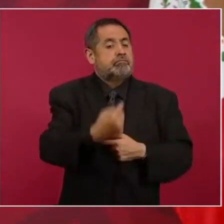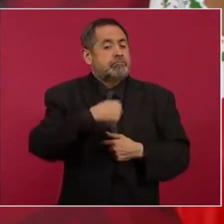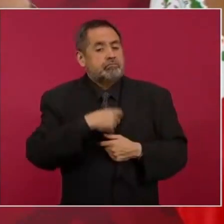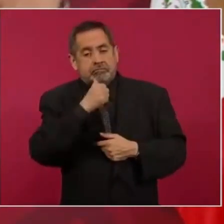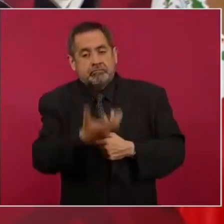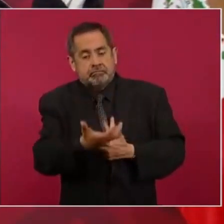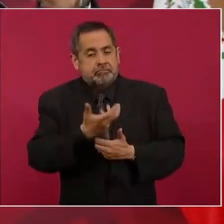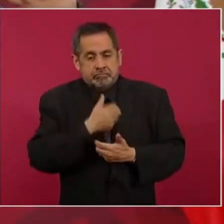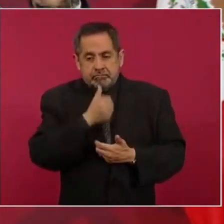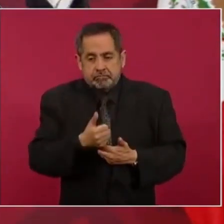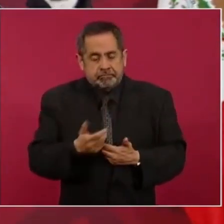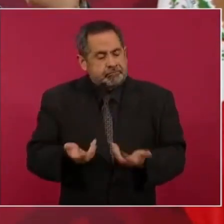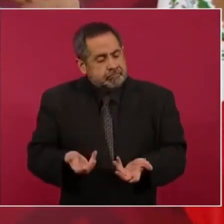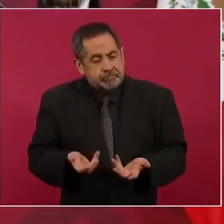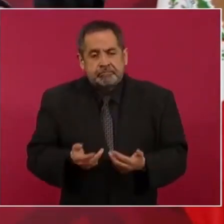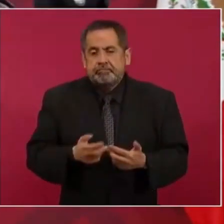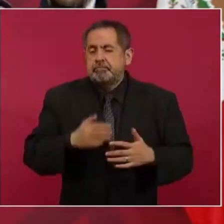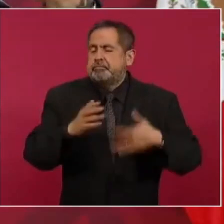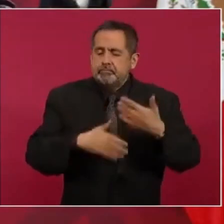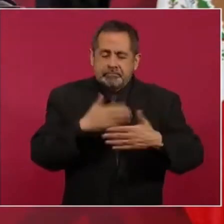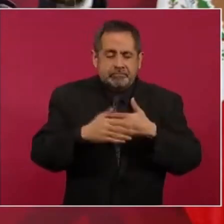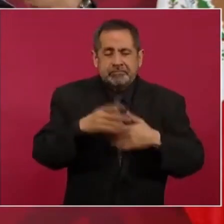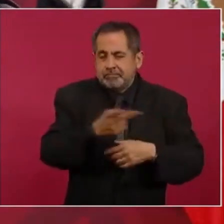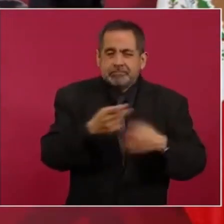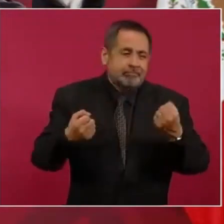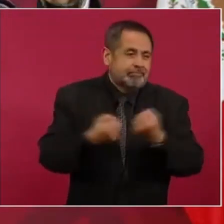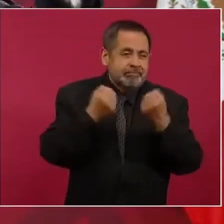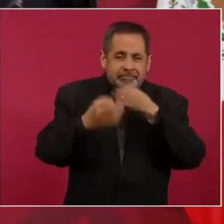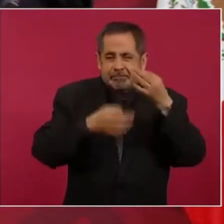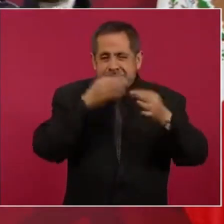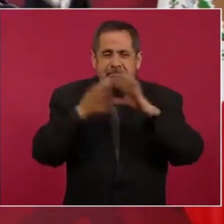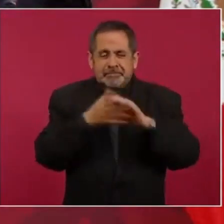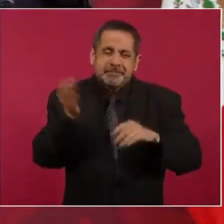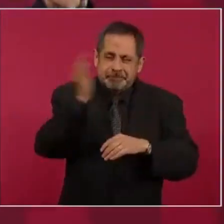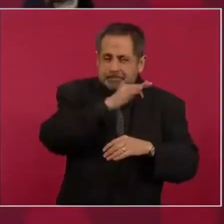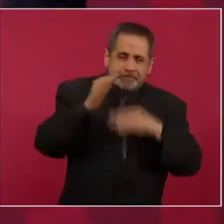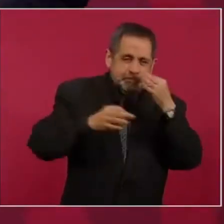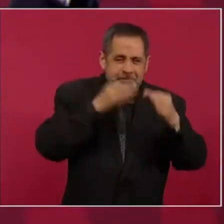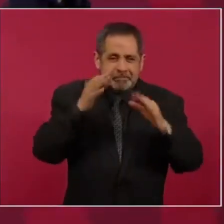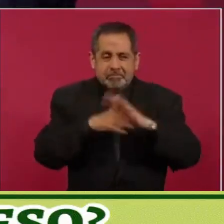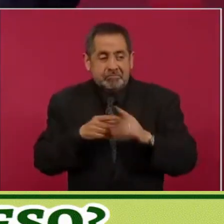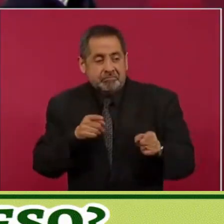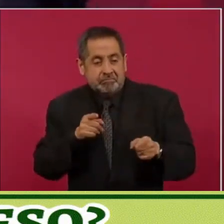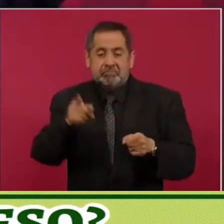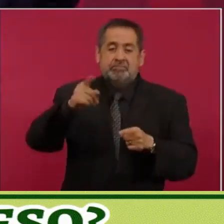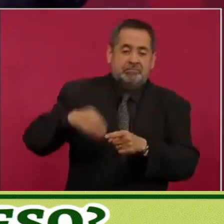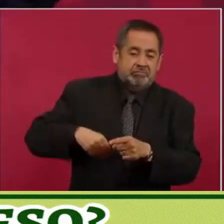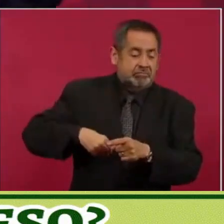Al final, en toda la guerra esta mediática, en toda la campaña mediática echándose la culpa,